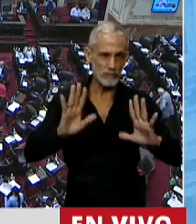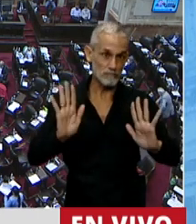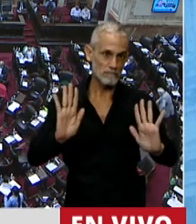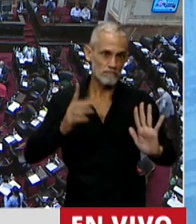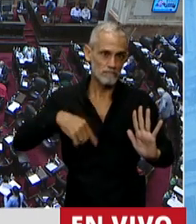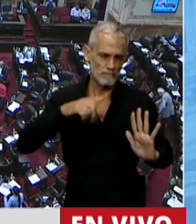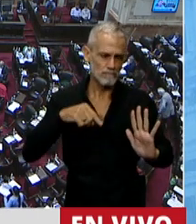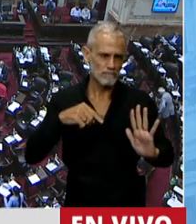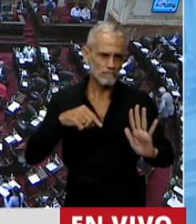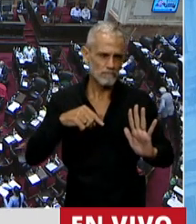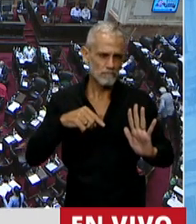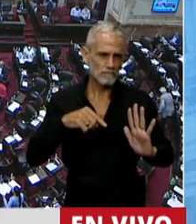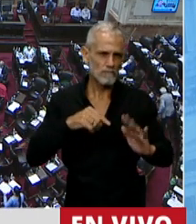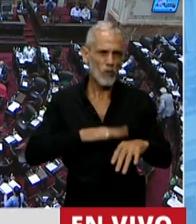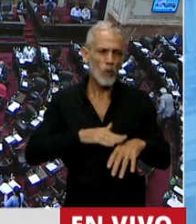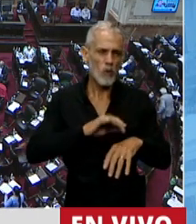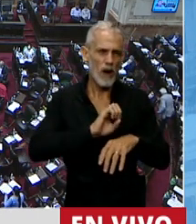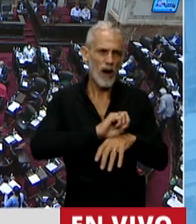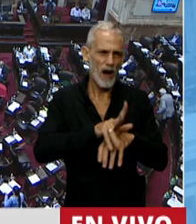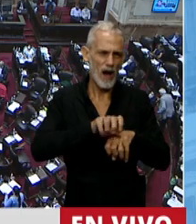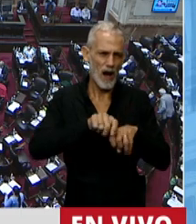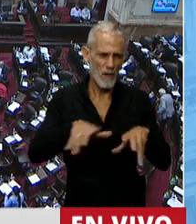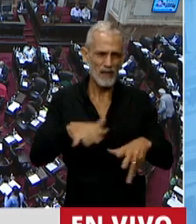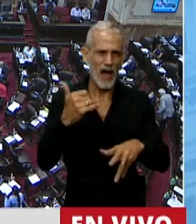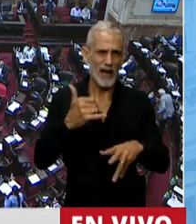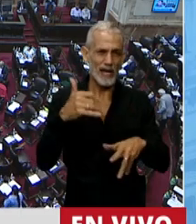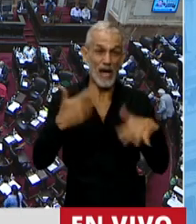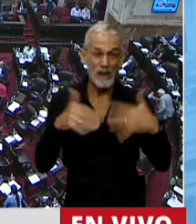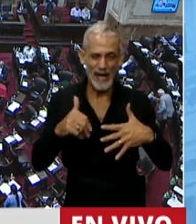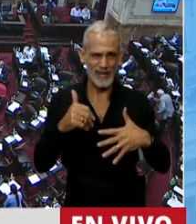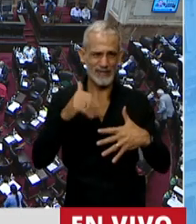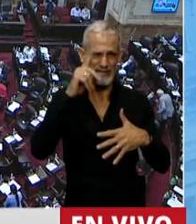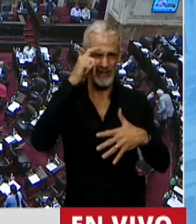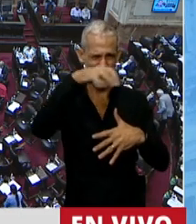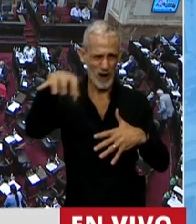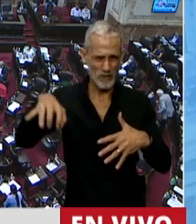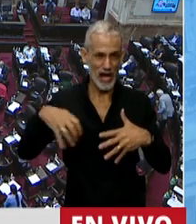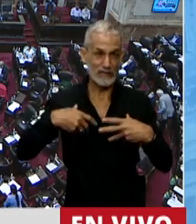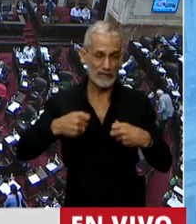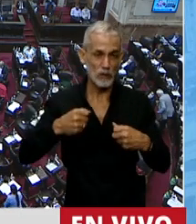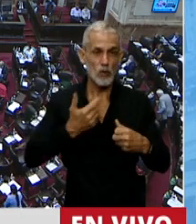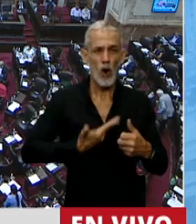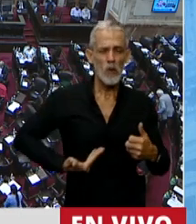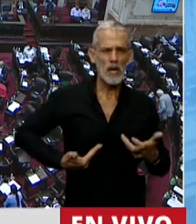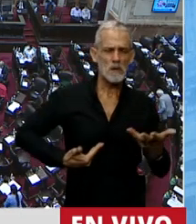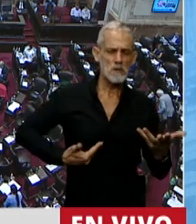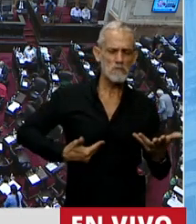ha sumido en una fuerte emergencia sanitaria, el gobierno decida